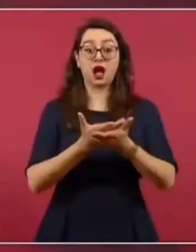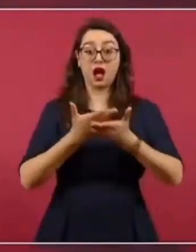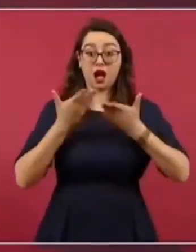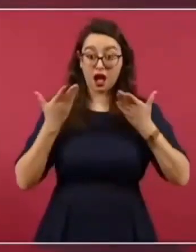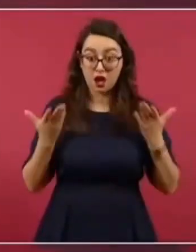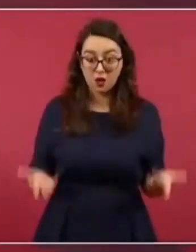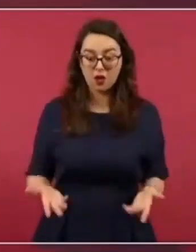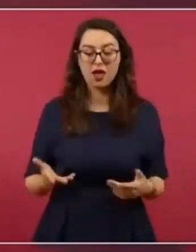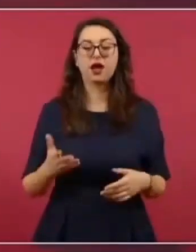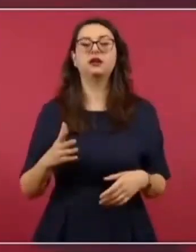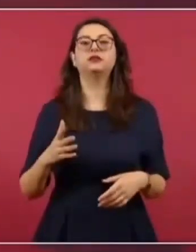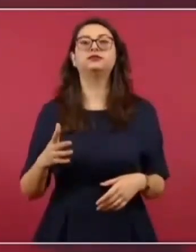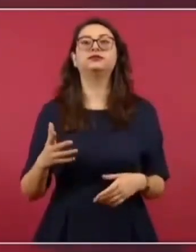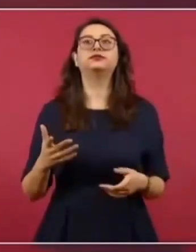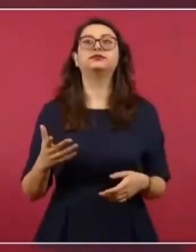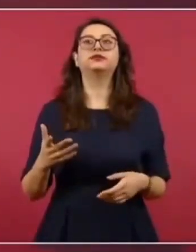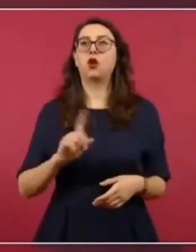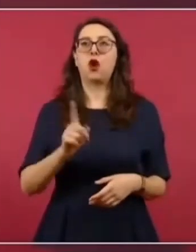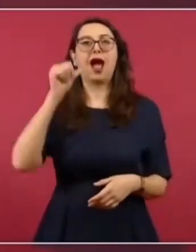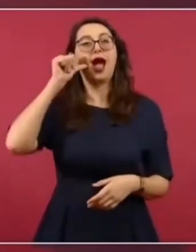Blinken, ayer.